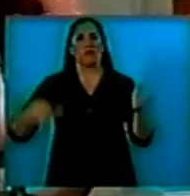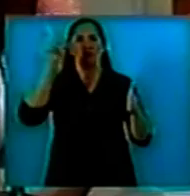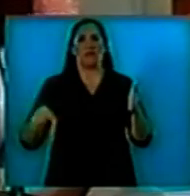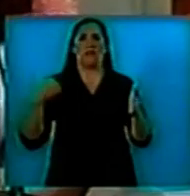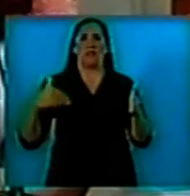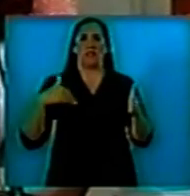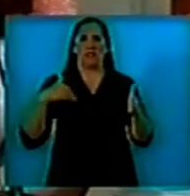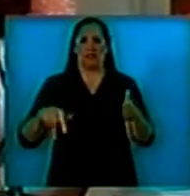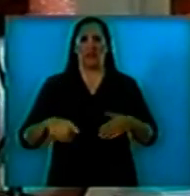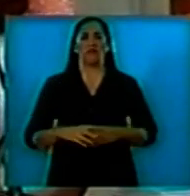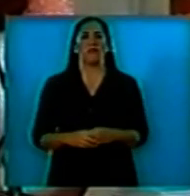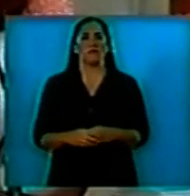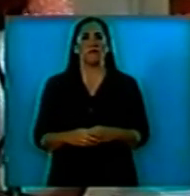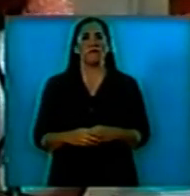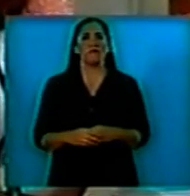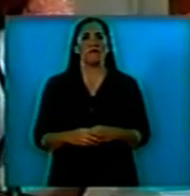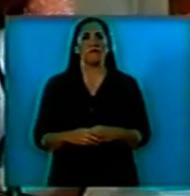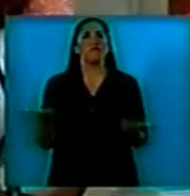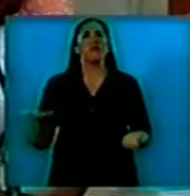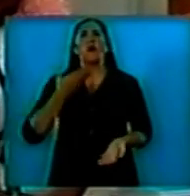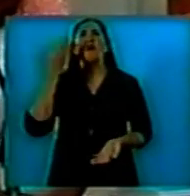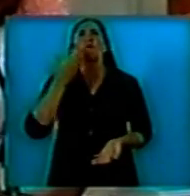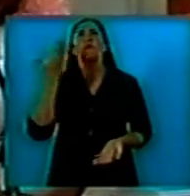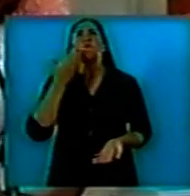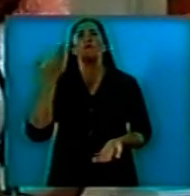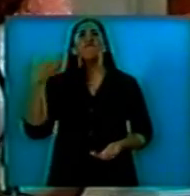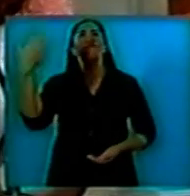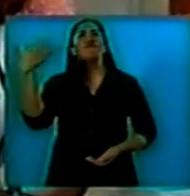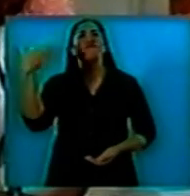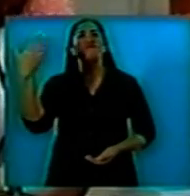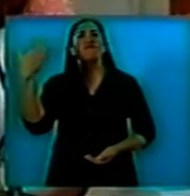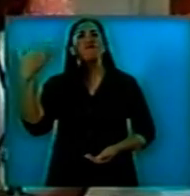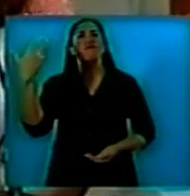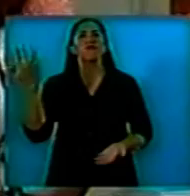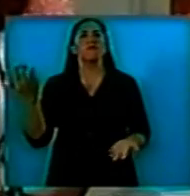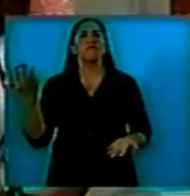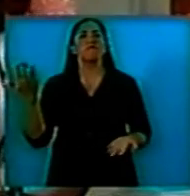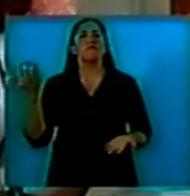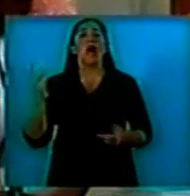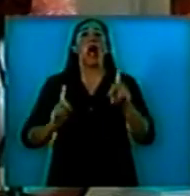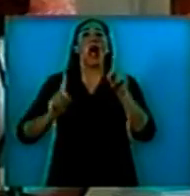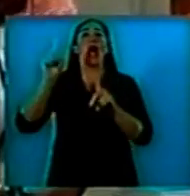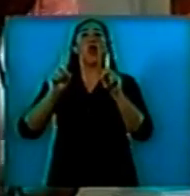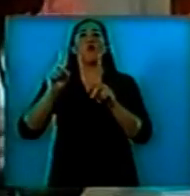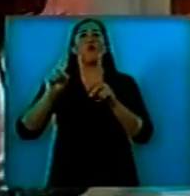con palabras o discursos de algún otro sector.